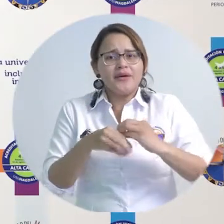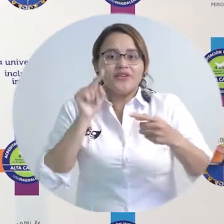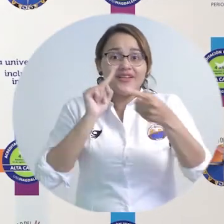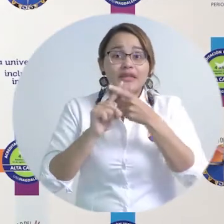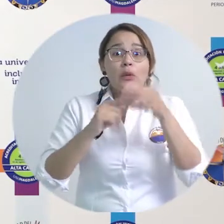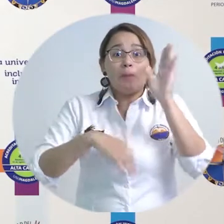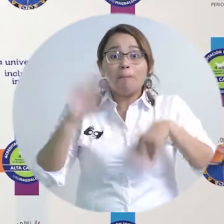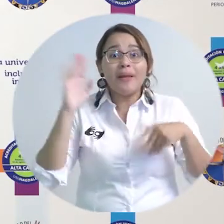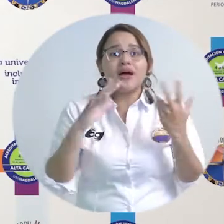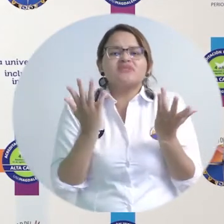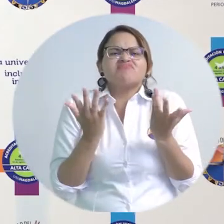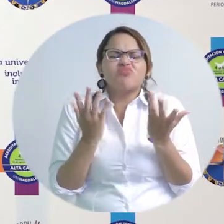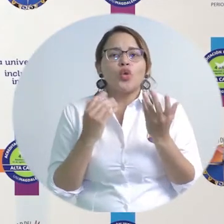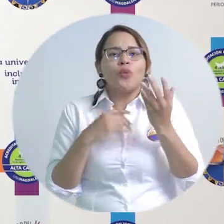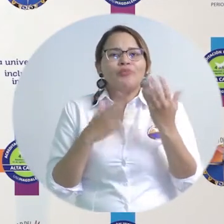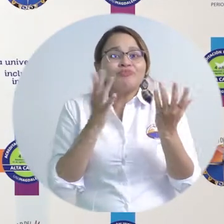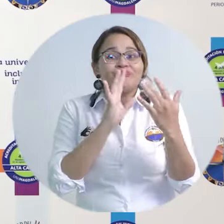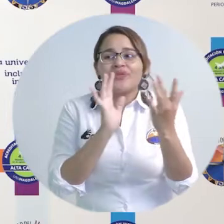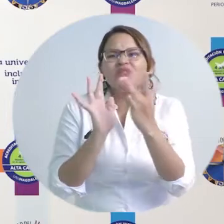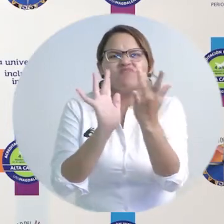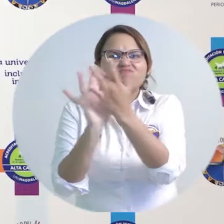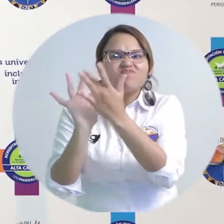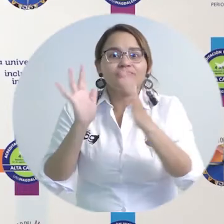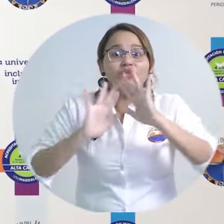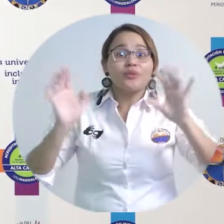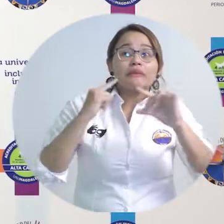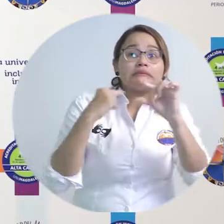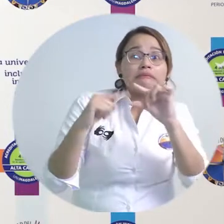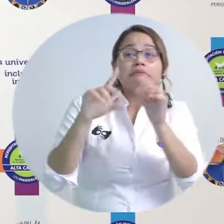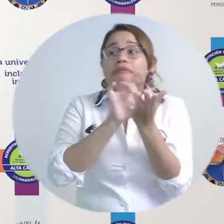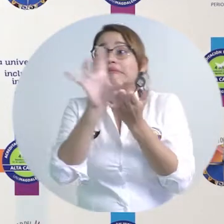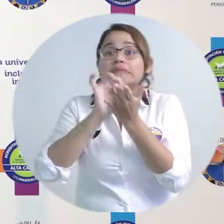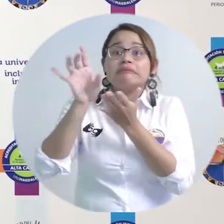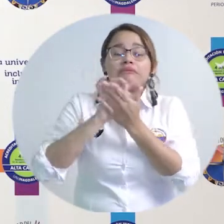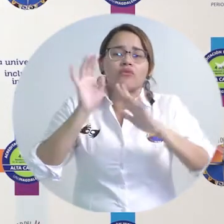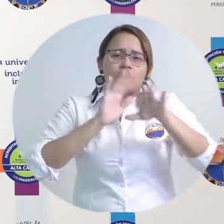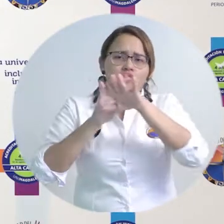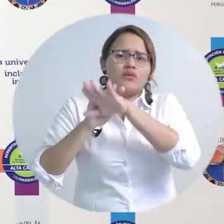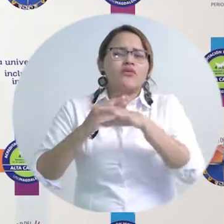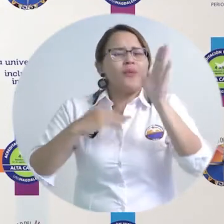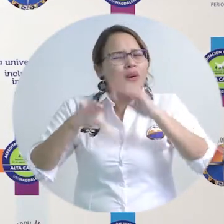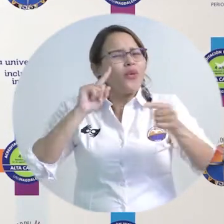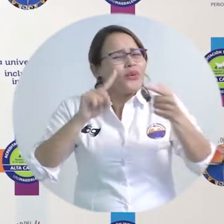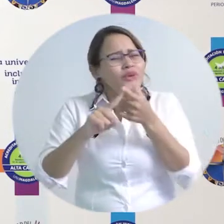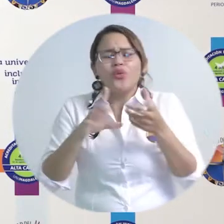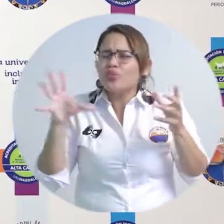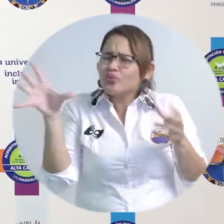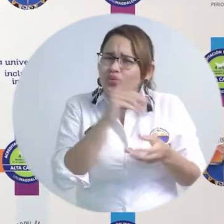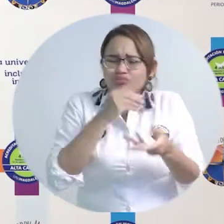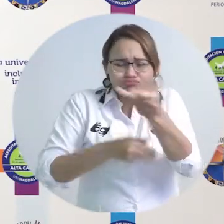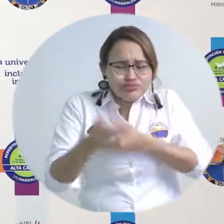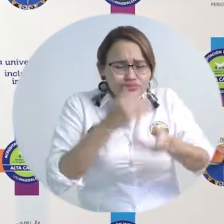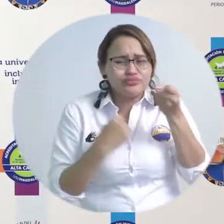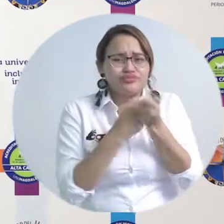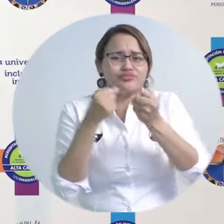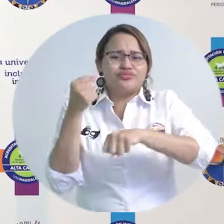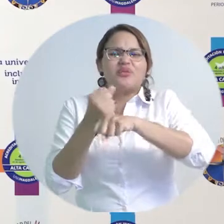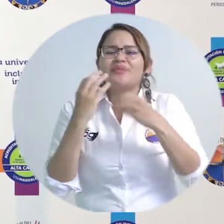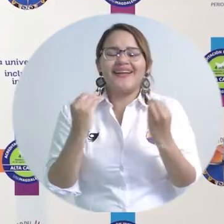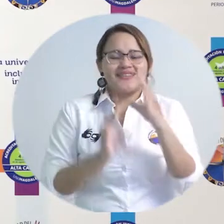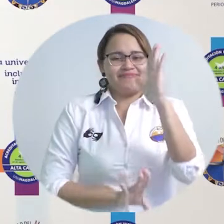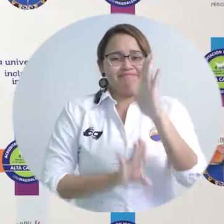redes sino también en los espacios de trabajo tratando desde la universidad de apoyar a la sociedad entera para que entre todos salgamos de esta situación tan complicada. que,